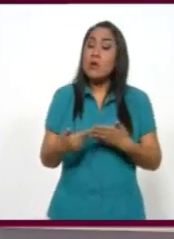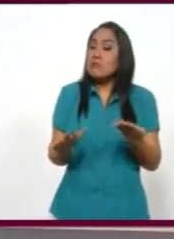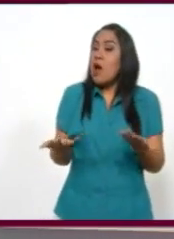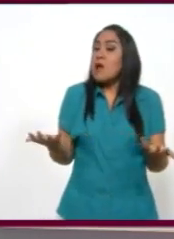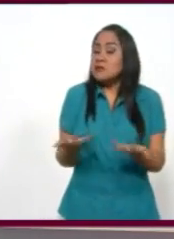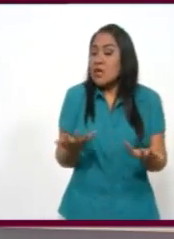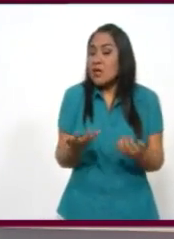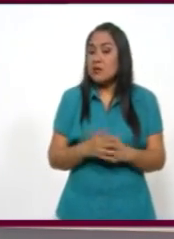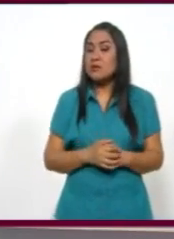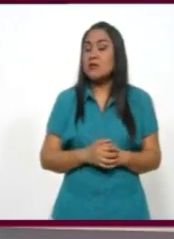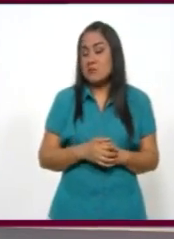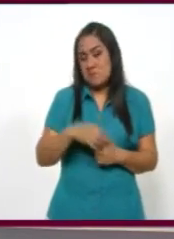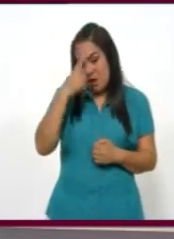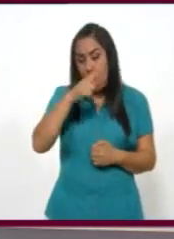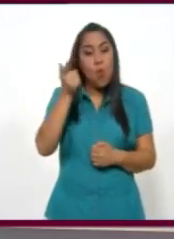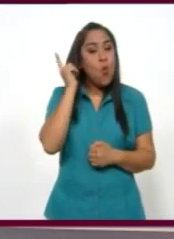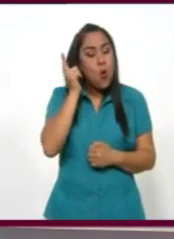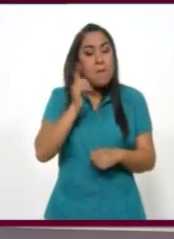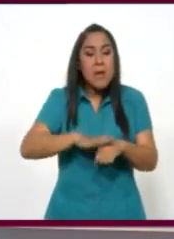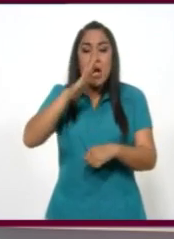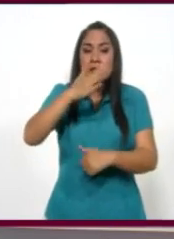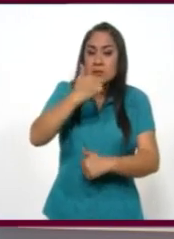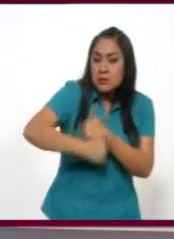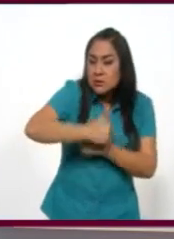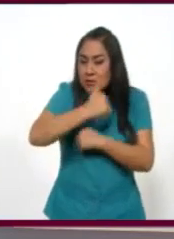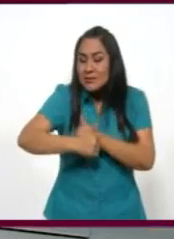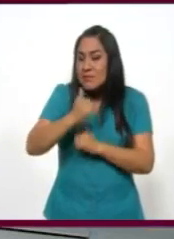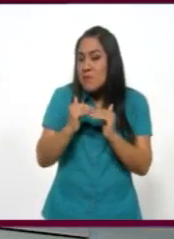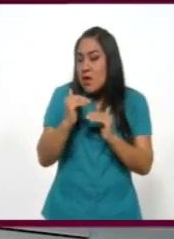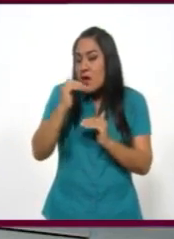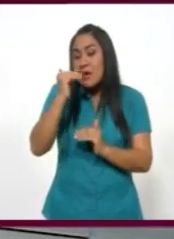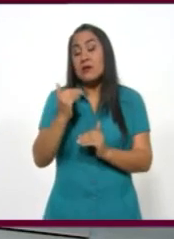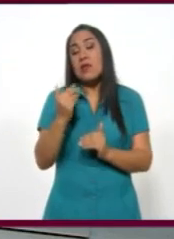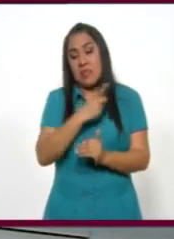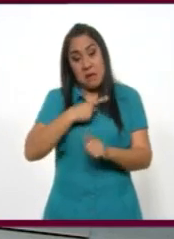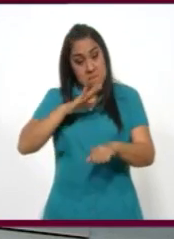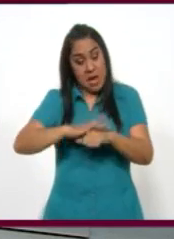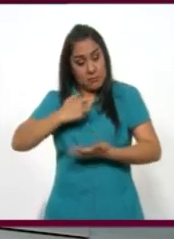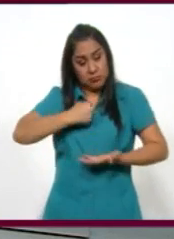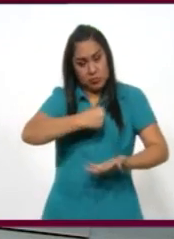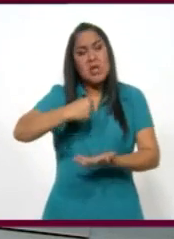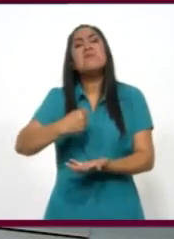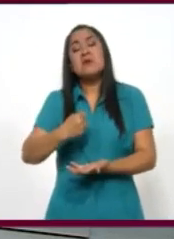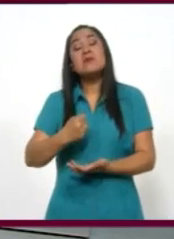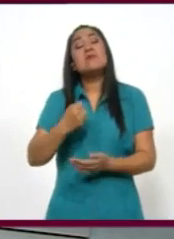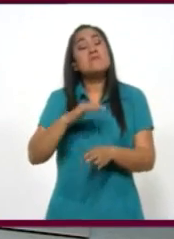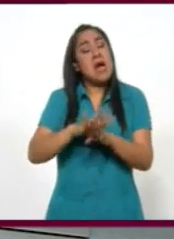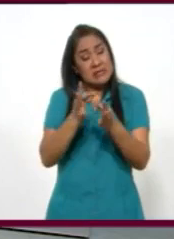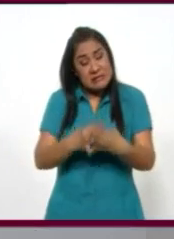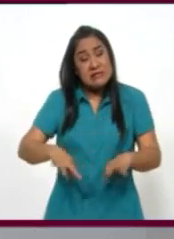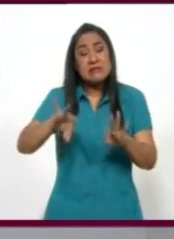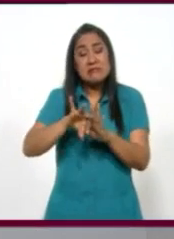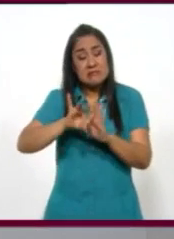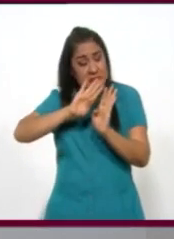lograr mejor competitividad, mayores inversiones? Mira, lo que se está haciendo bien, seguirlo haciendo, la infraestructura. Ahí